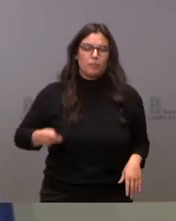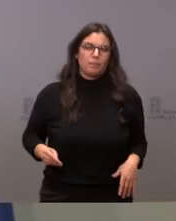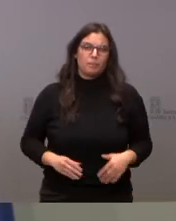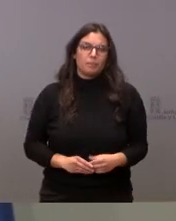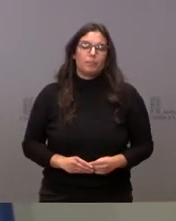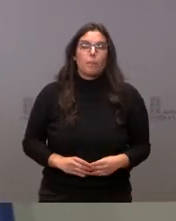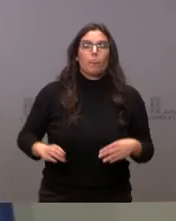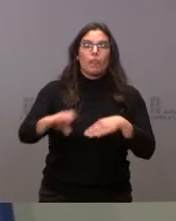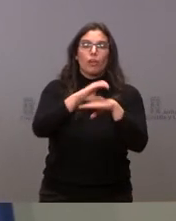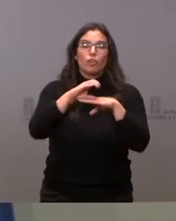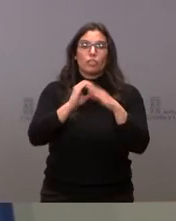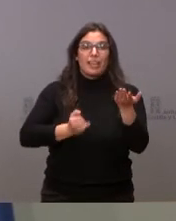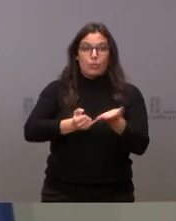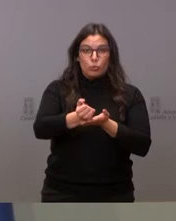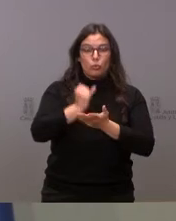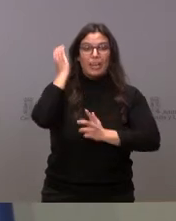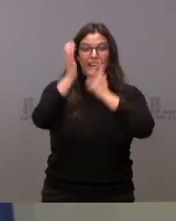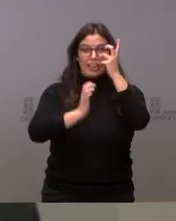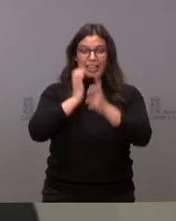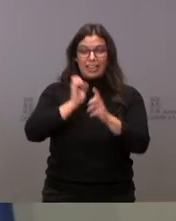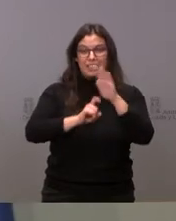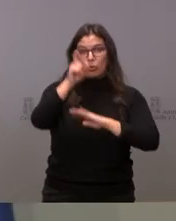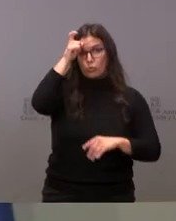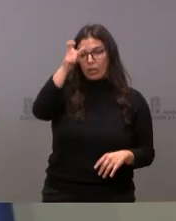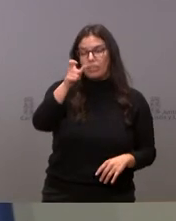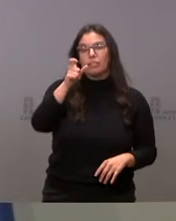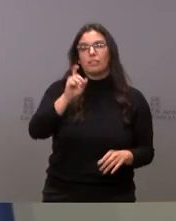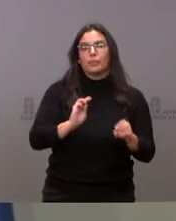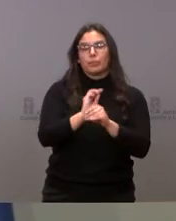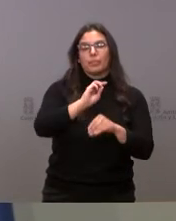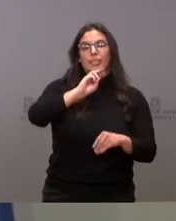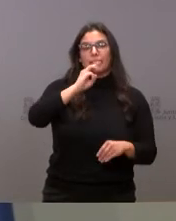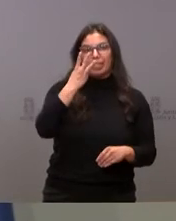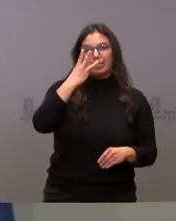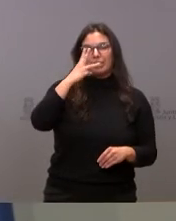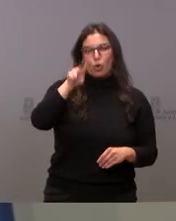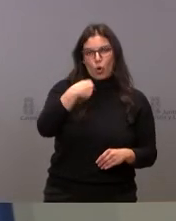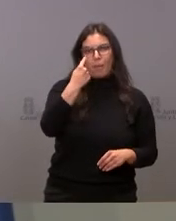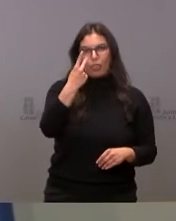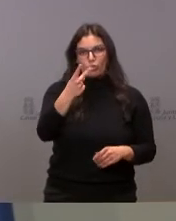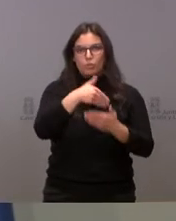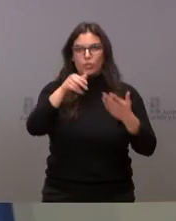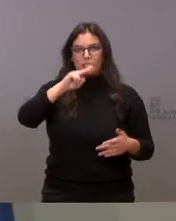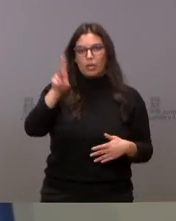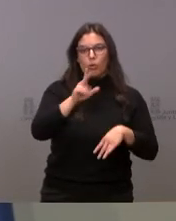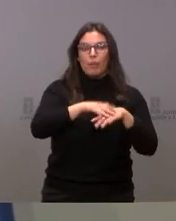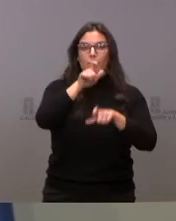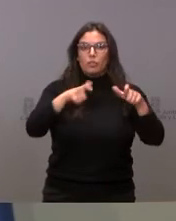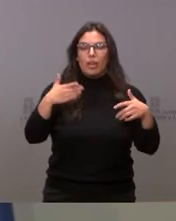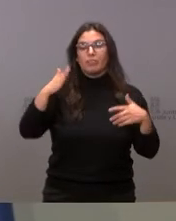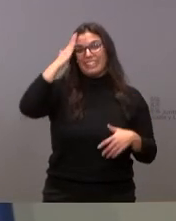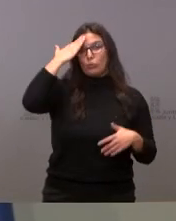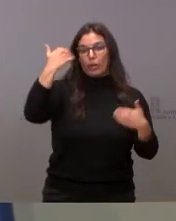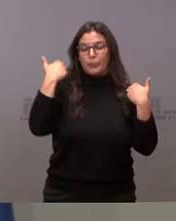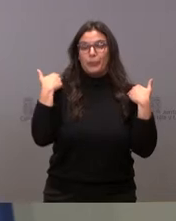La Consejería de Agricultura, Ganadería y Desarrollo Rural destina 3,2 millones de euros a los titulares de explotaciones de cría